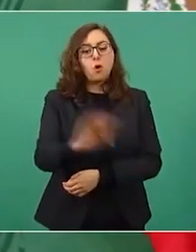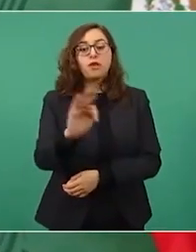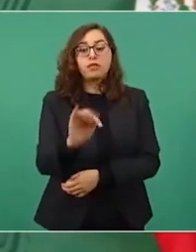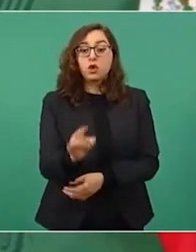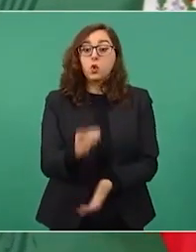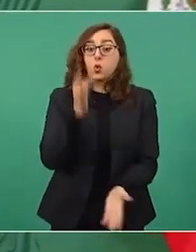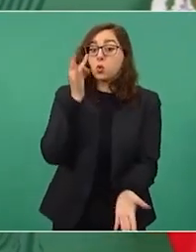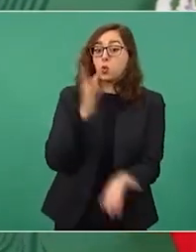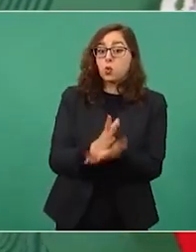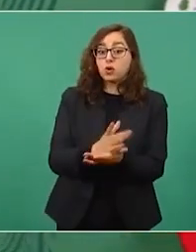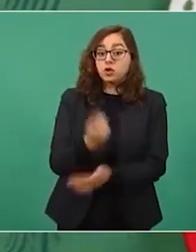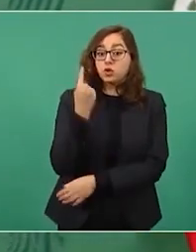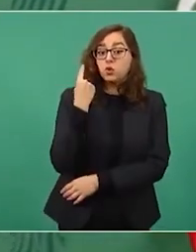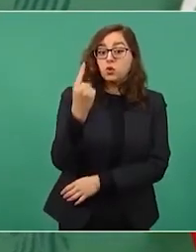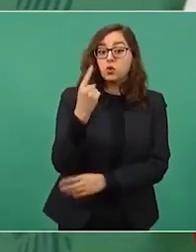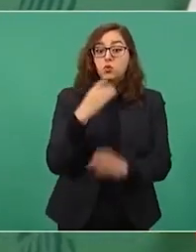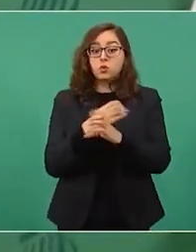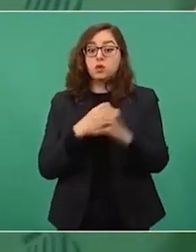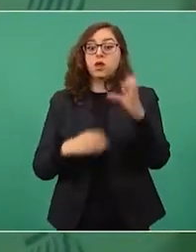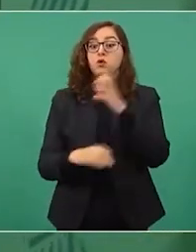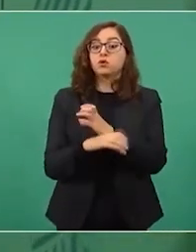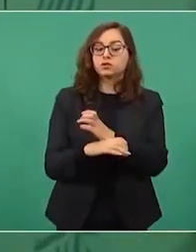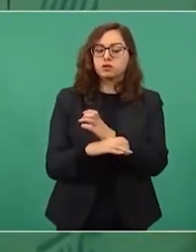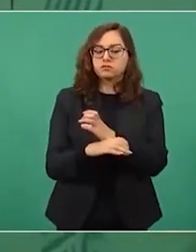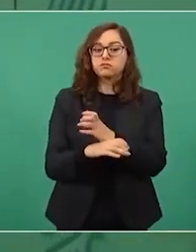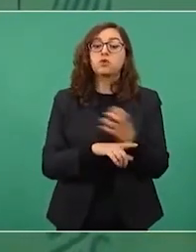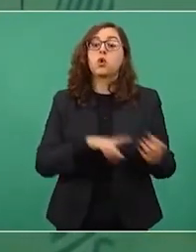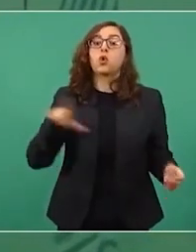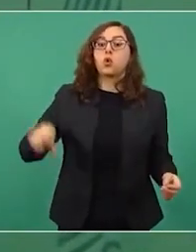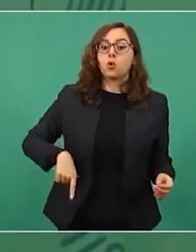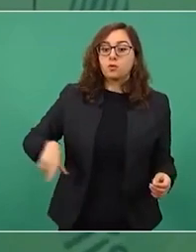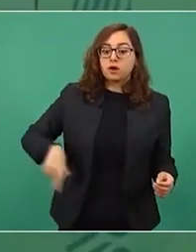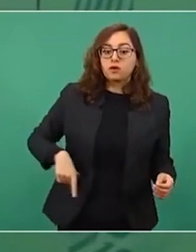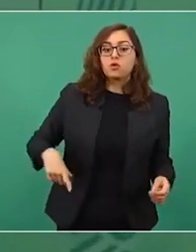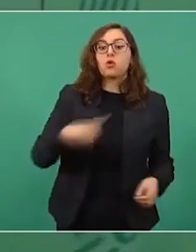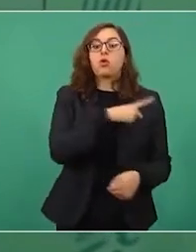tenemos como gobierno que